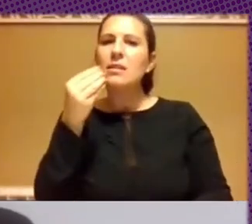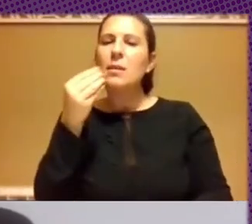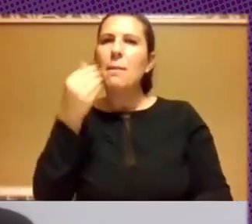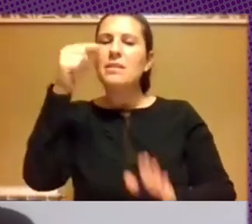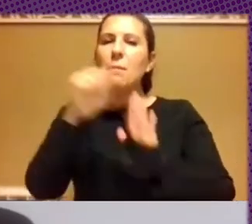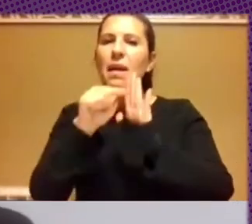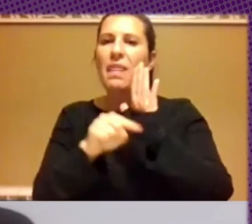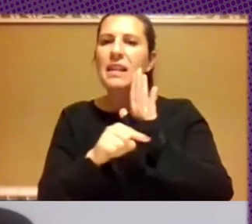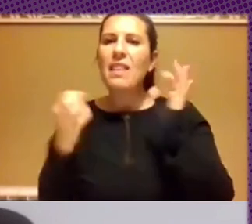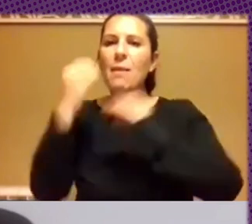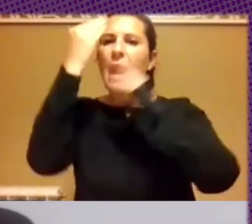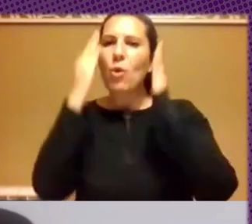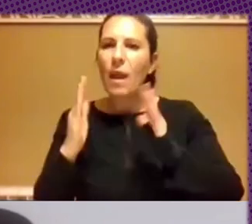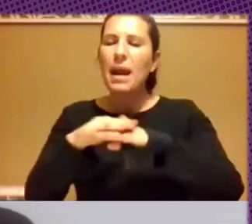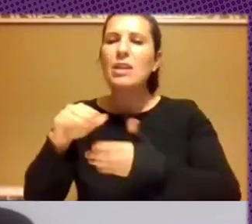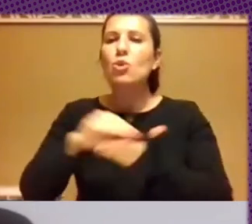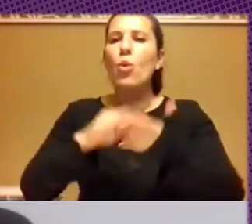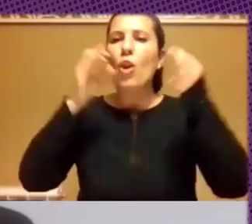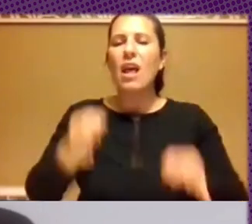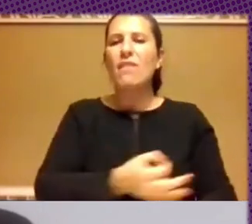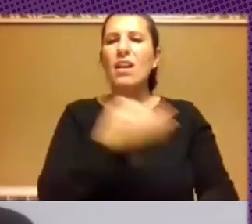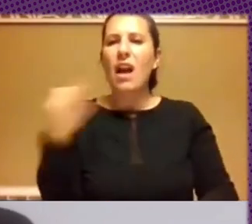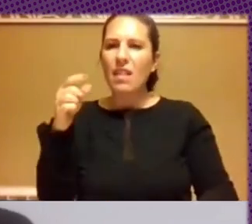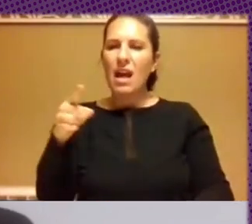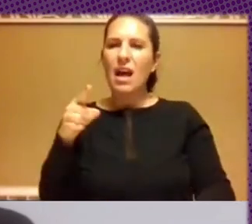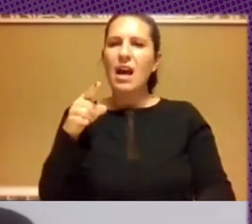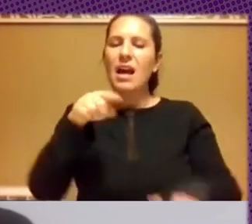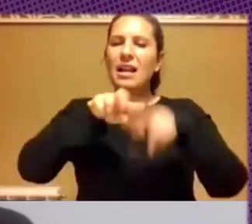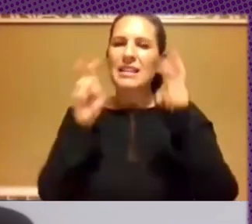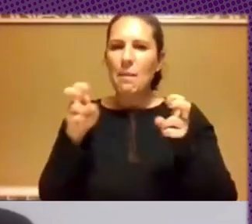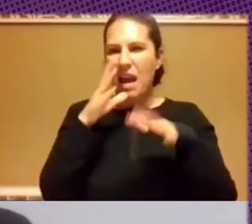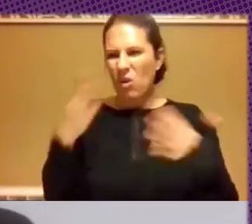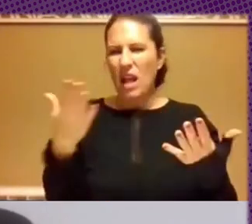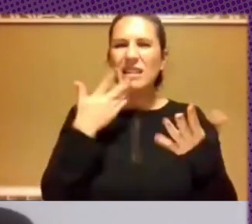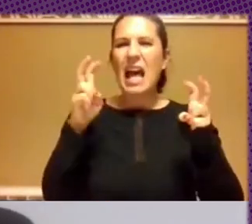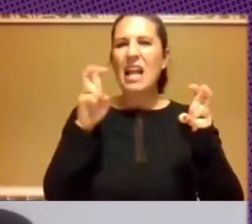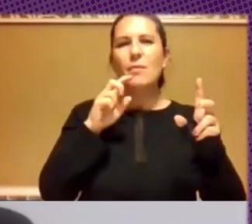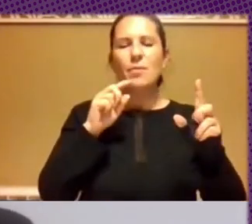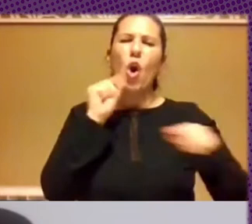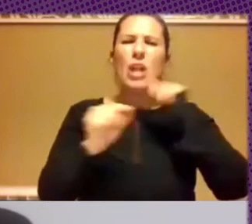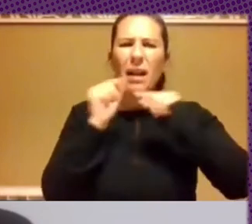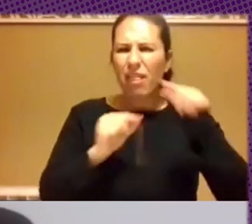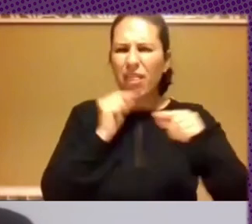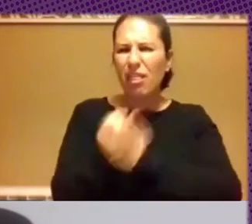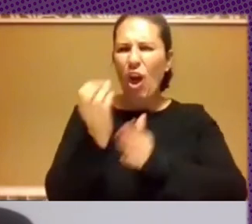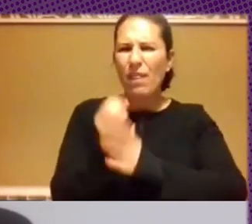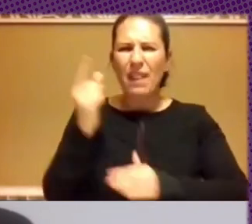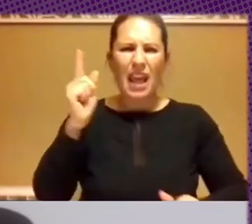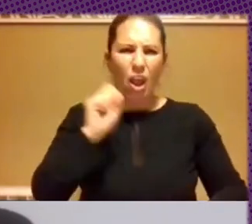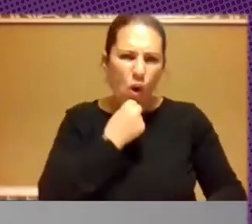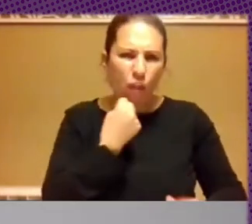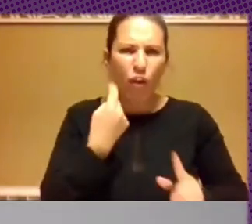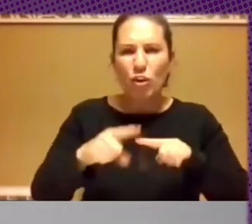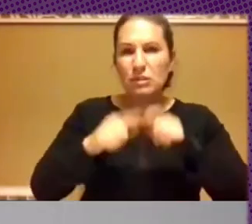que abordar para dar una solución eficaz a esta contaminación de odio y de mentiras en las plataformas